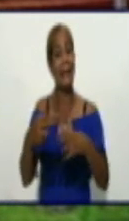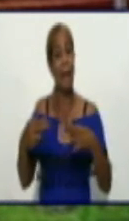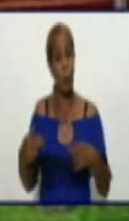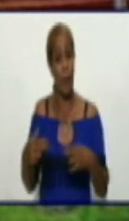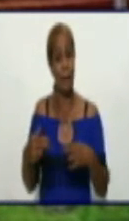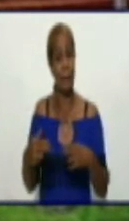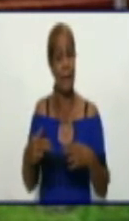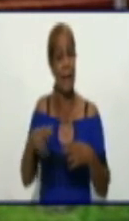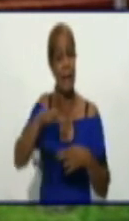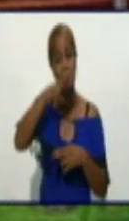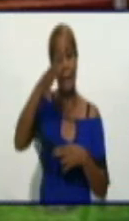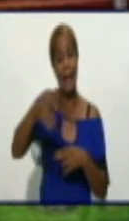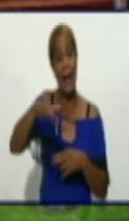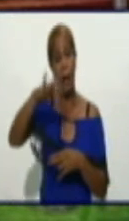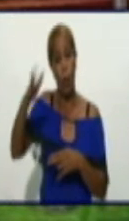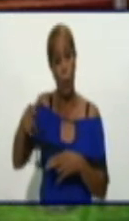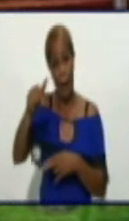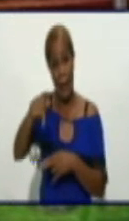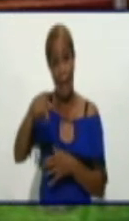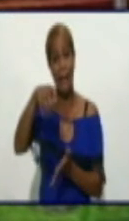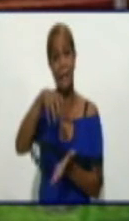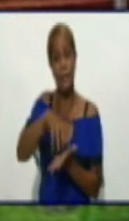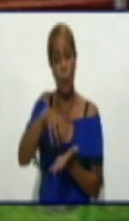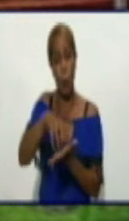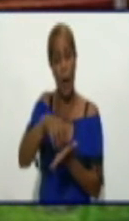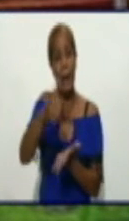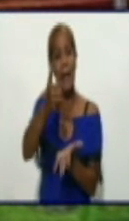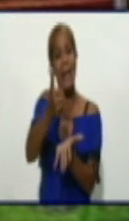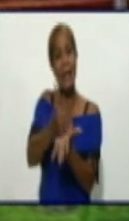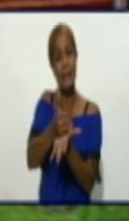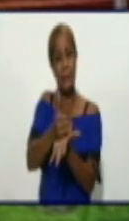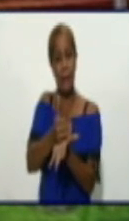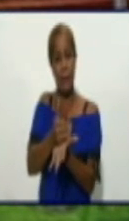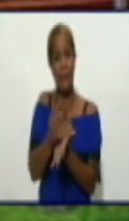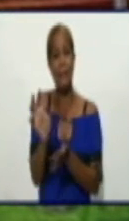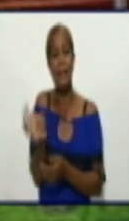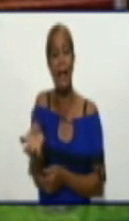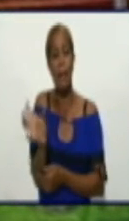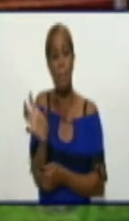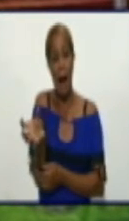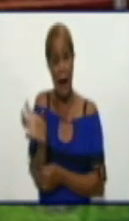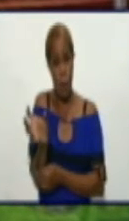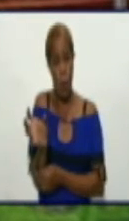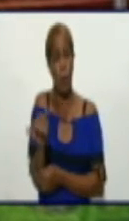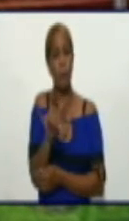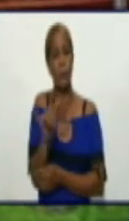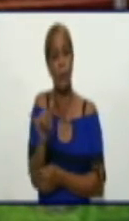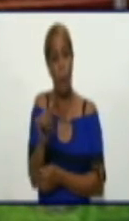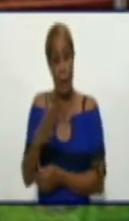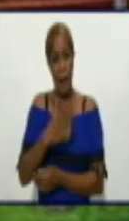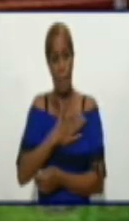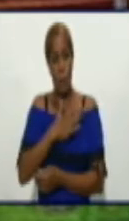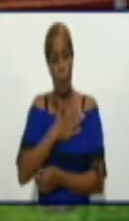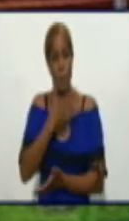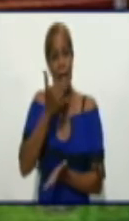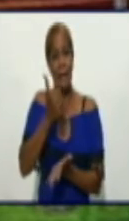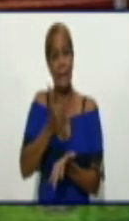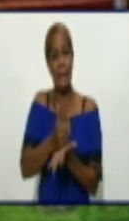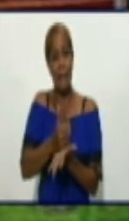en ese territorio, la sede del Banco de Crédito y Comercio, la propia sede de